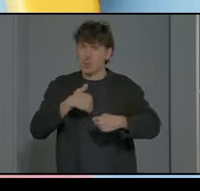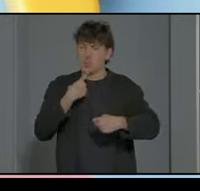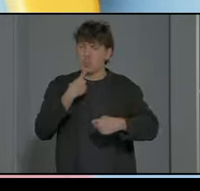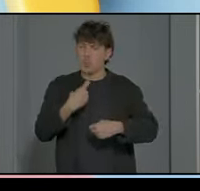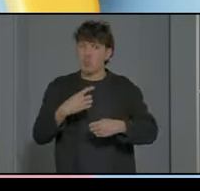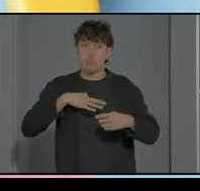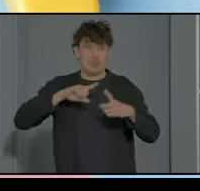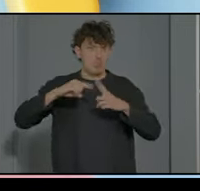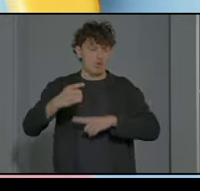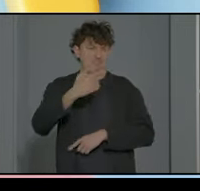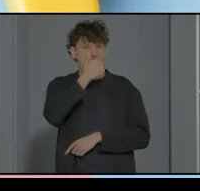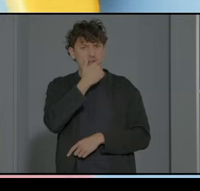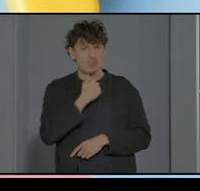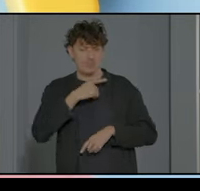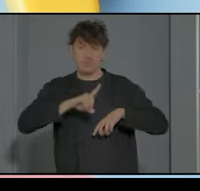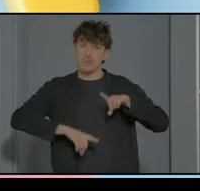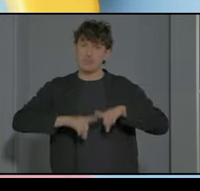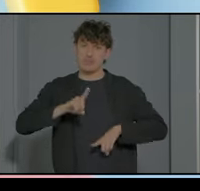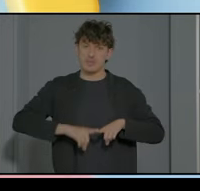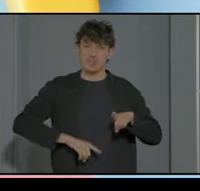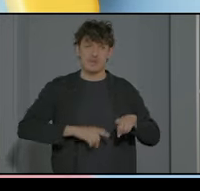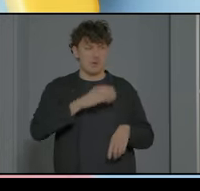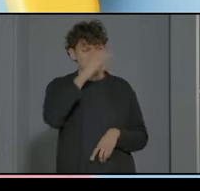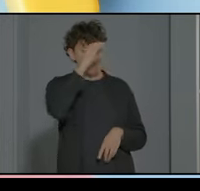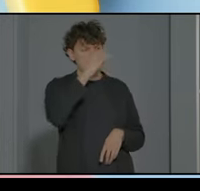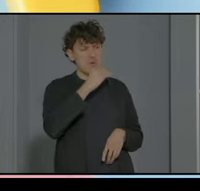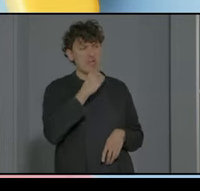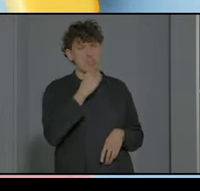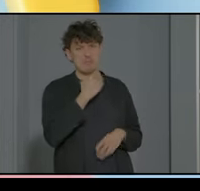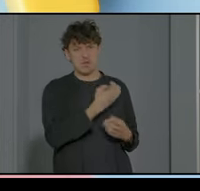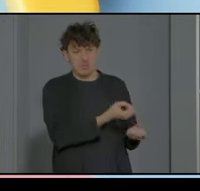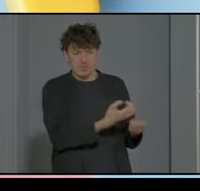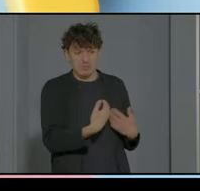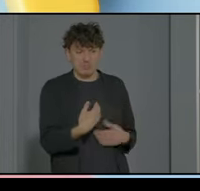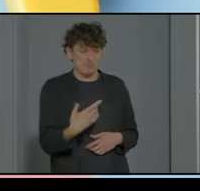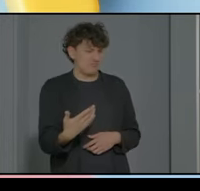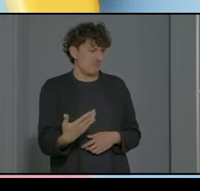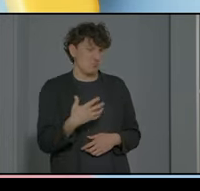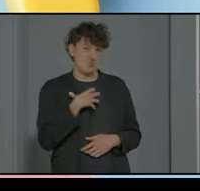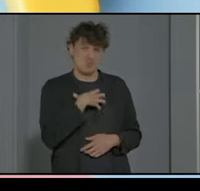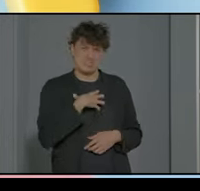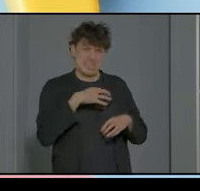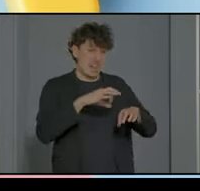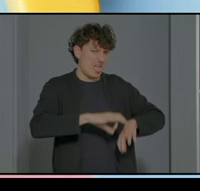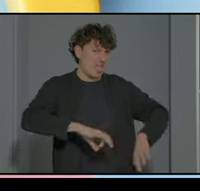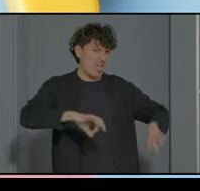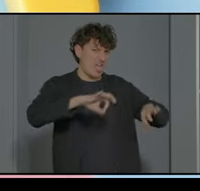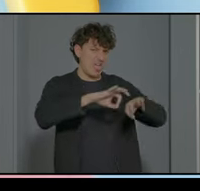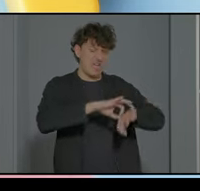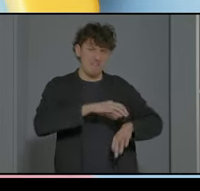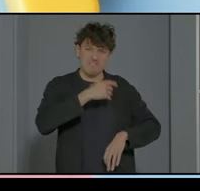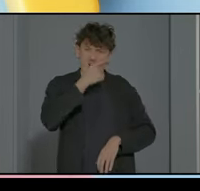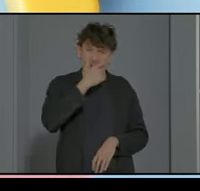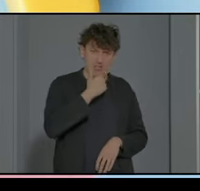no le cuesta nada me acuerdo decía un padre es que no le cuesta nada y yo bueno en fin siempre que hacer adaptaciones y efectivamente